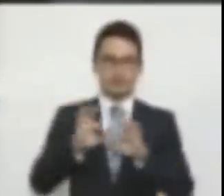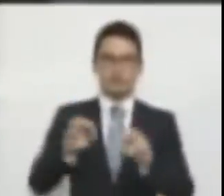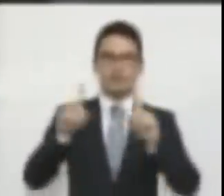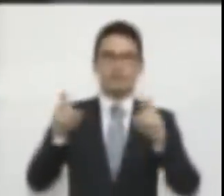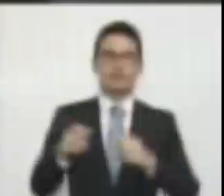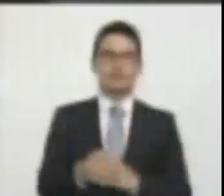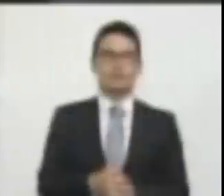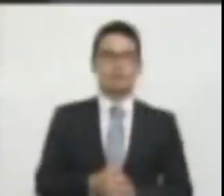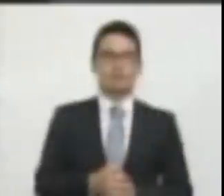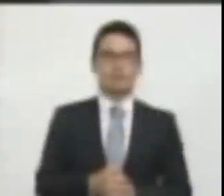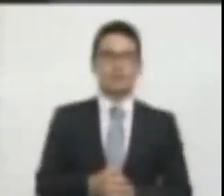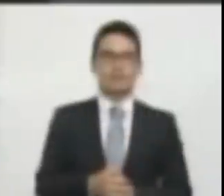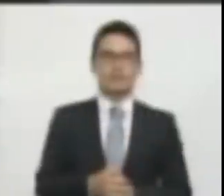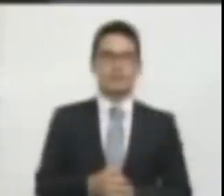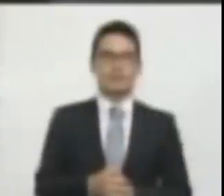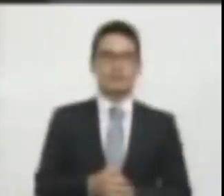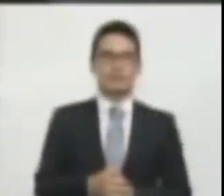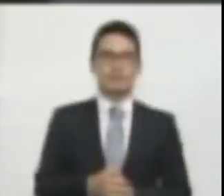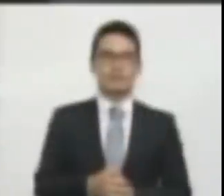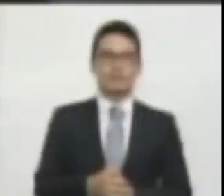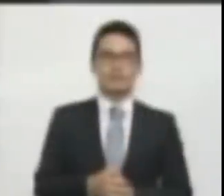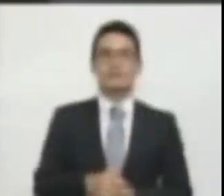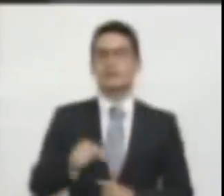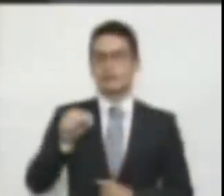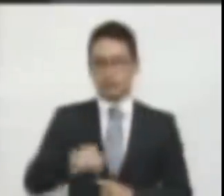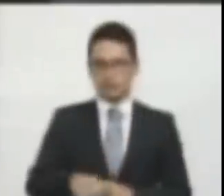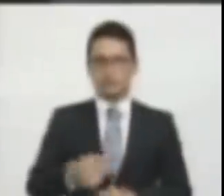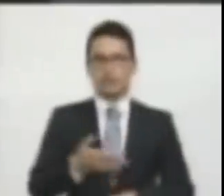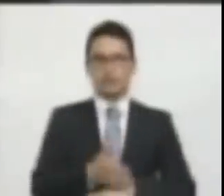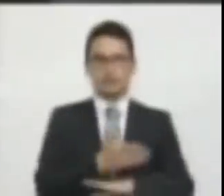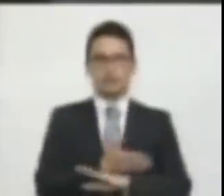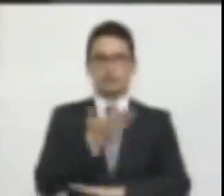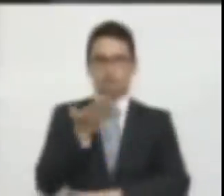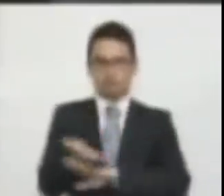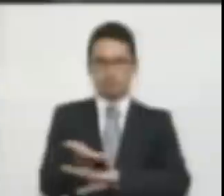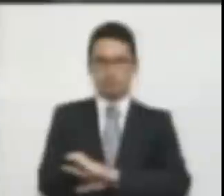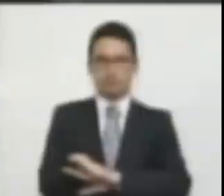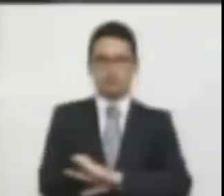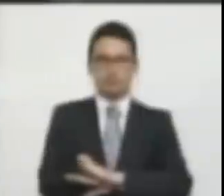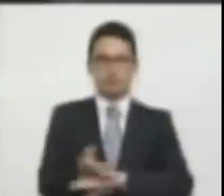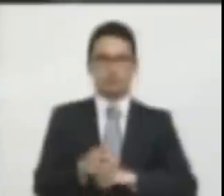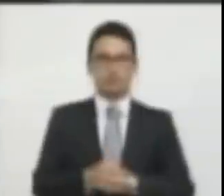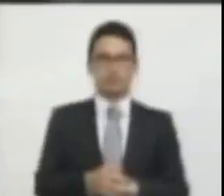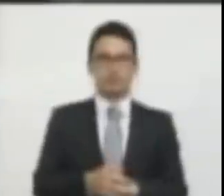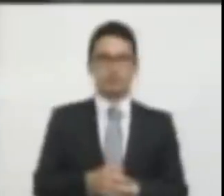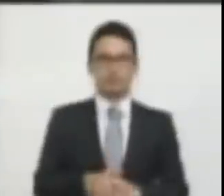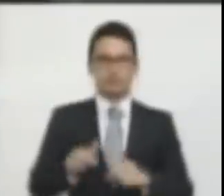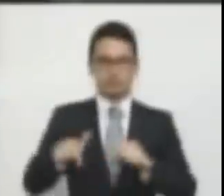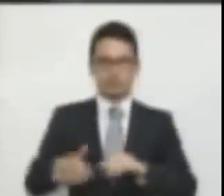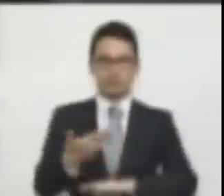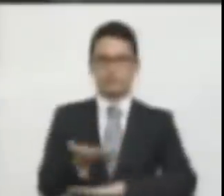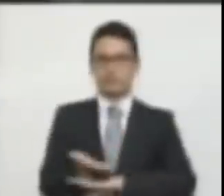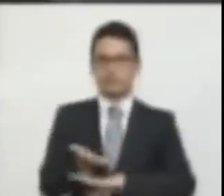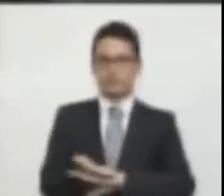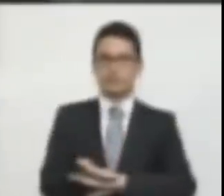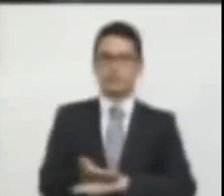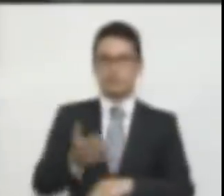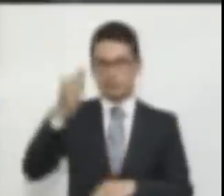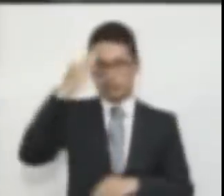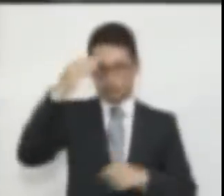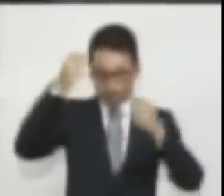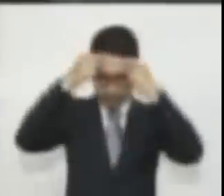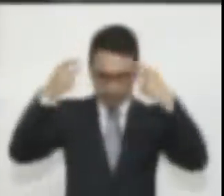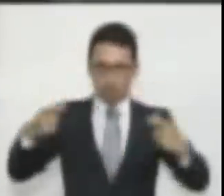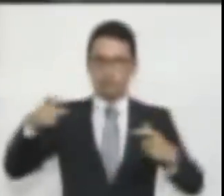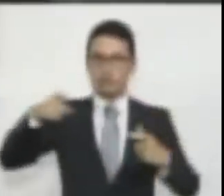la necesidad de que el Estado sea